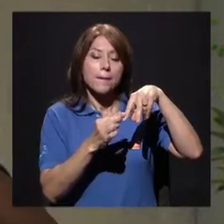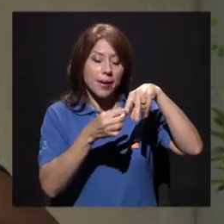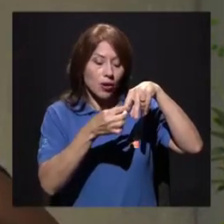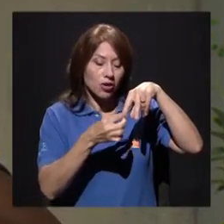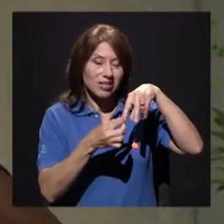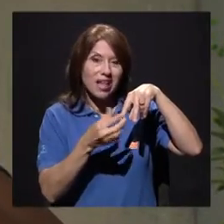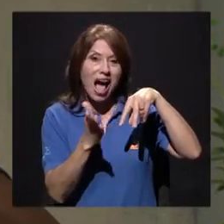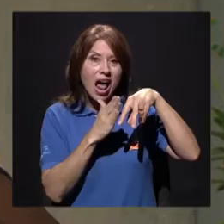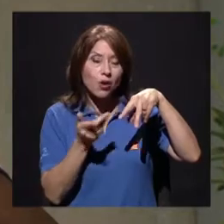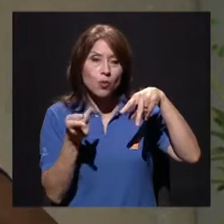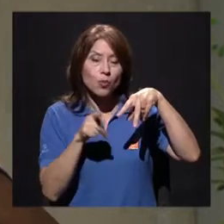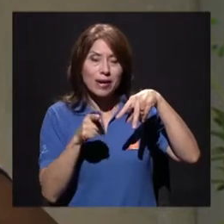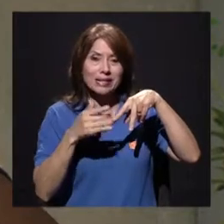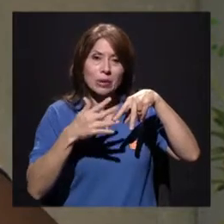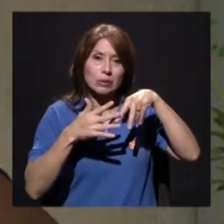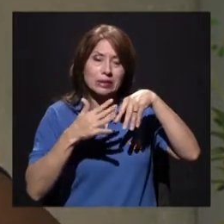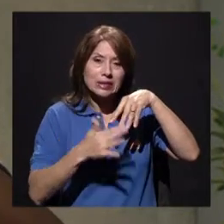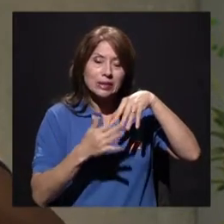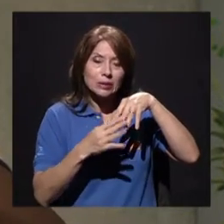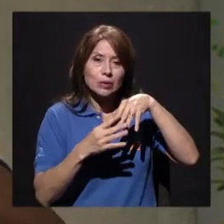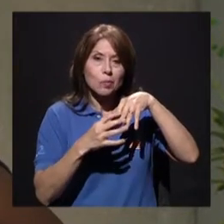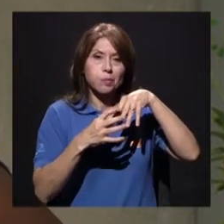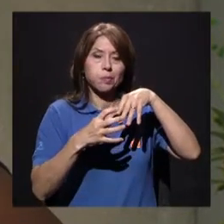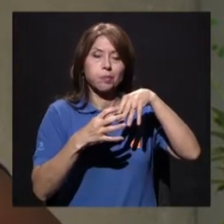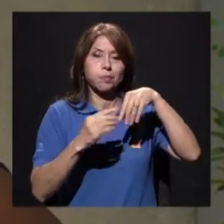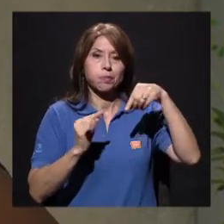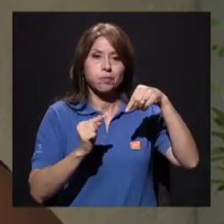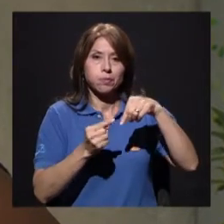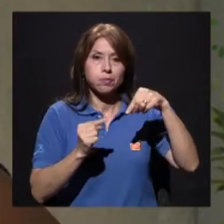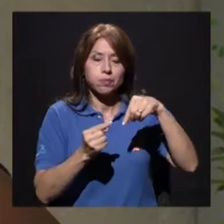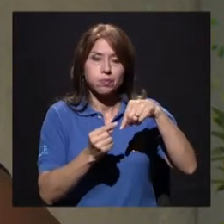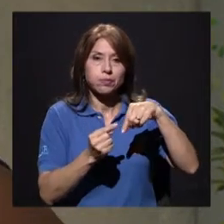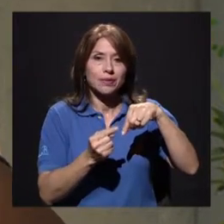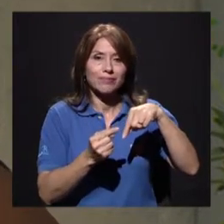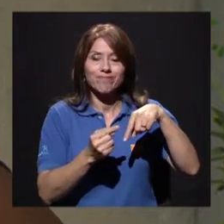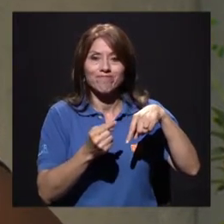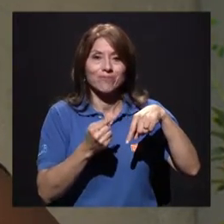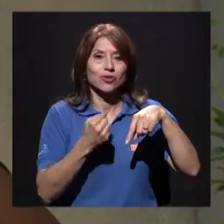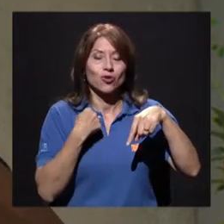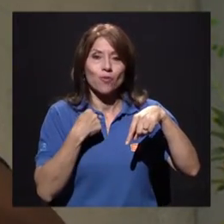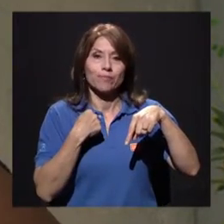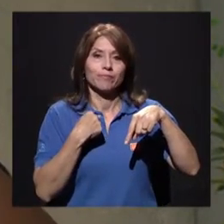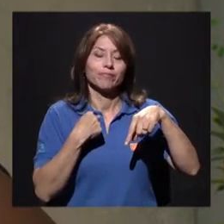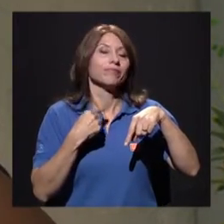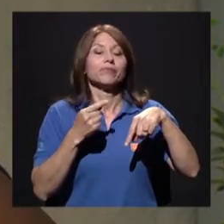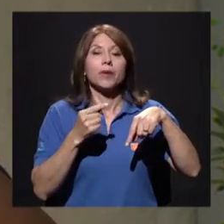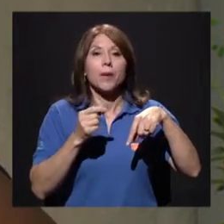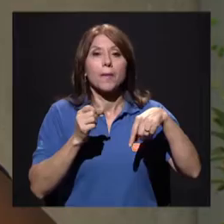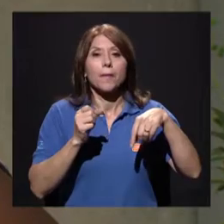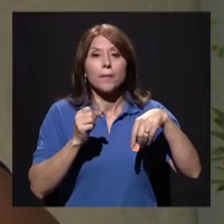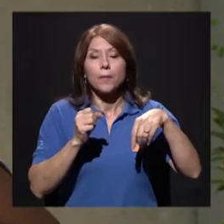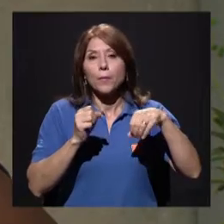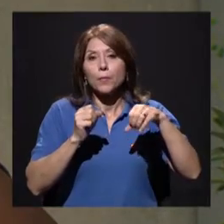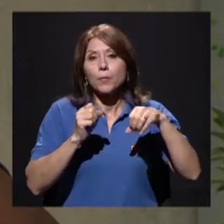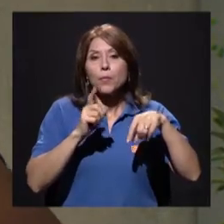lesiones, digámosles, que no puedo o que puedo controlar. Por ejemplo, puede